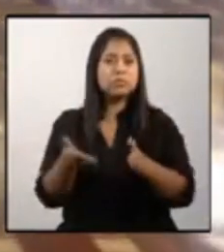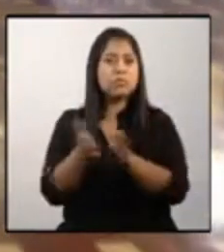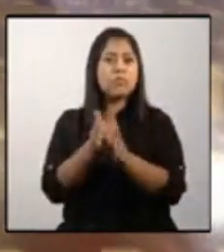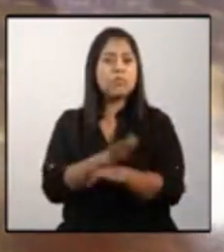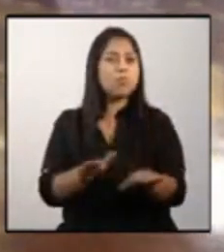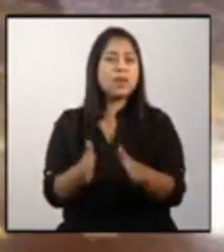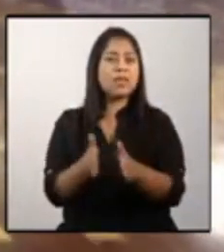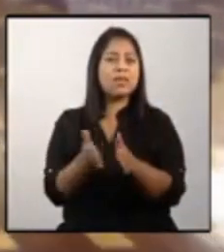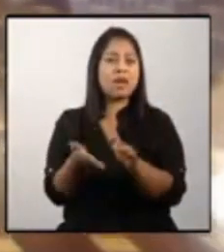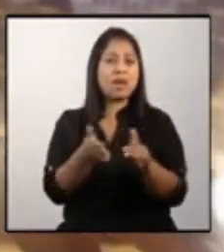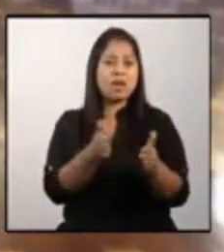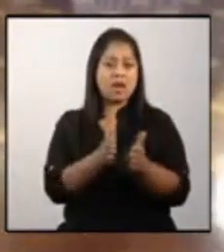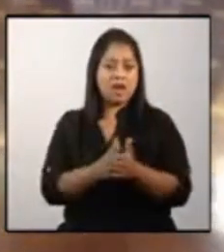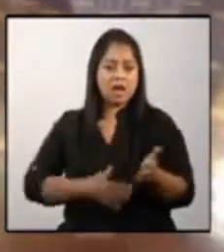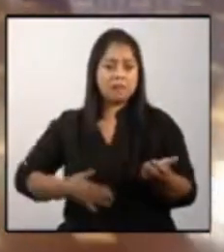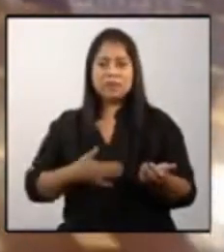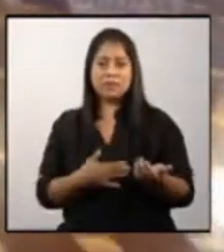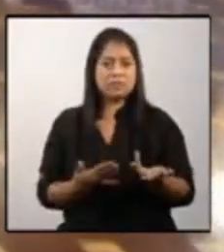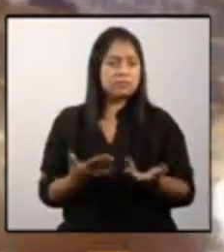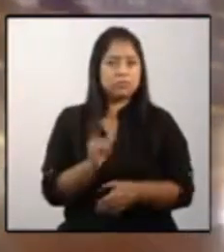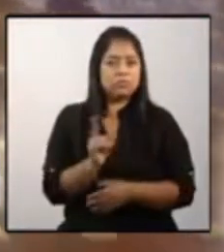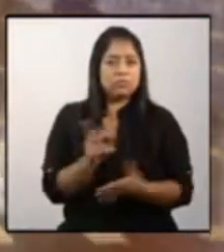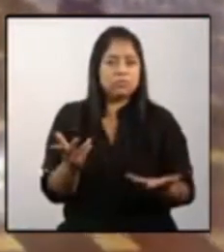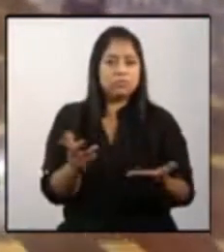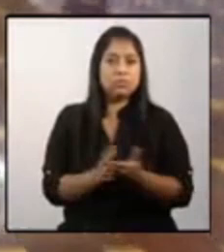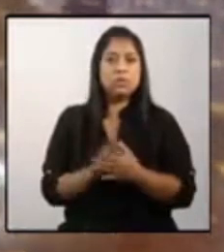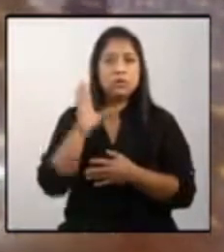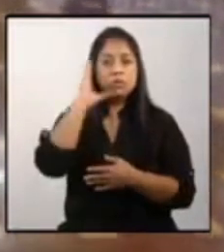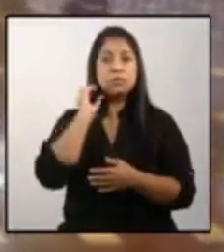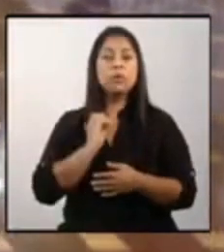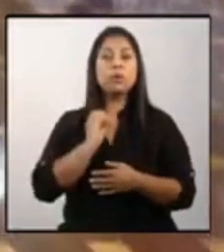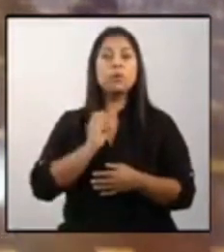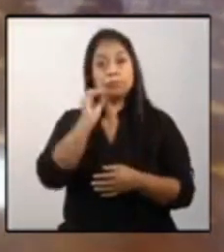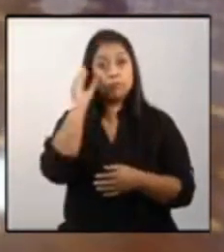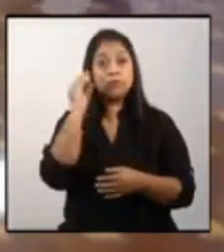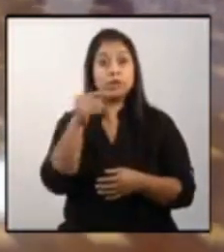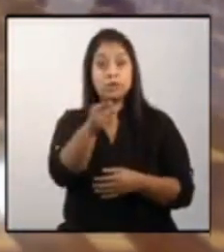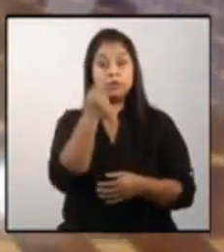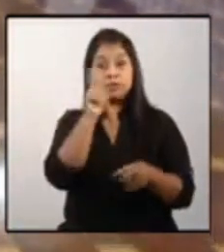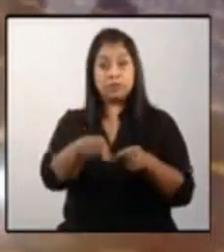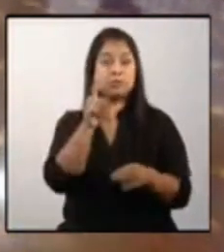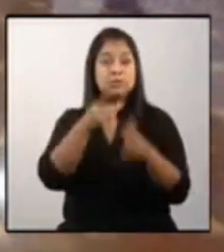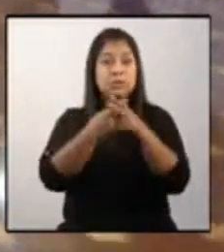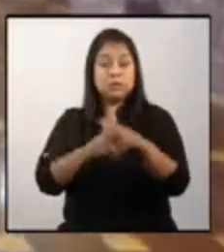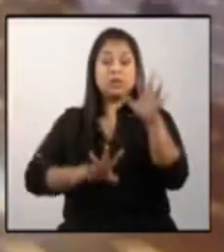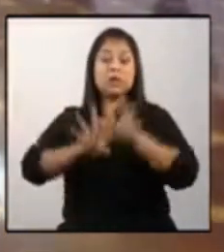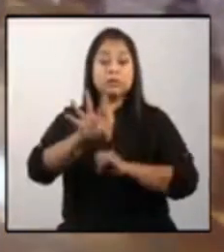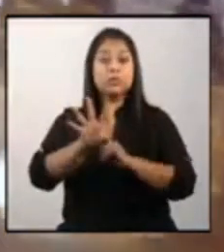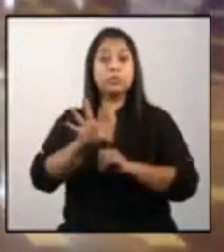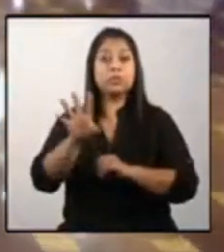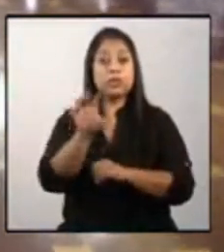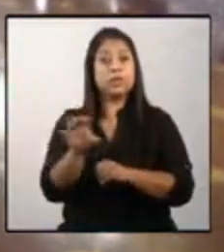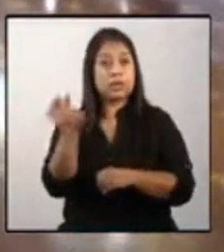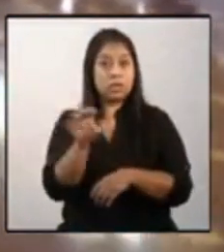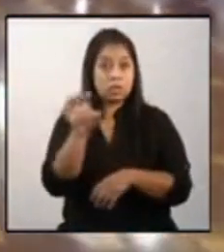eso no debe ser así y por eso el haber declarado desde el 14 de